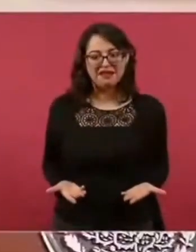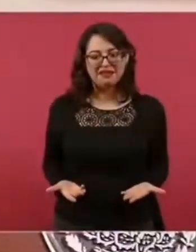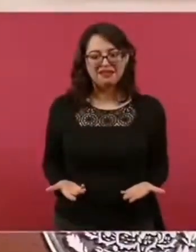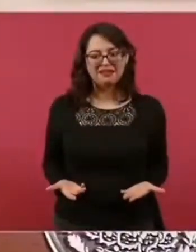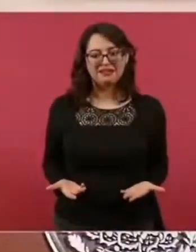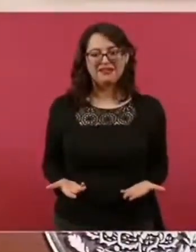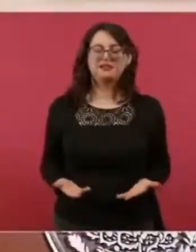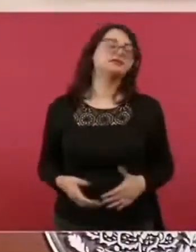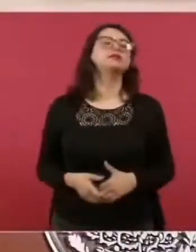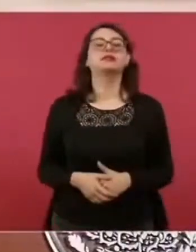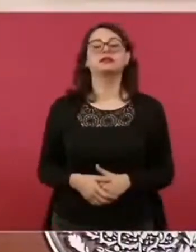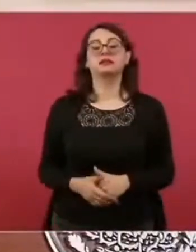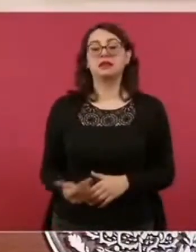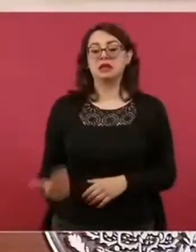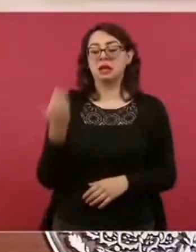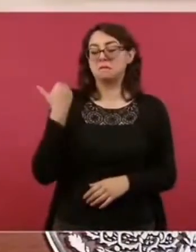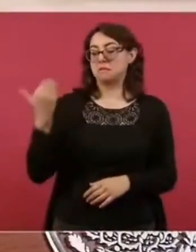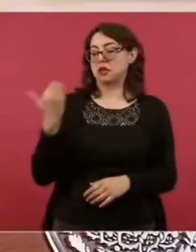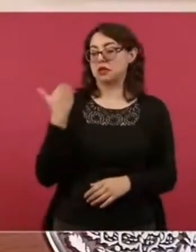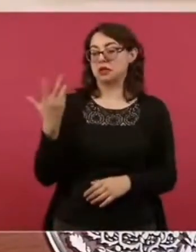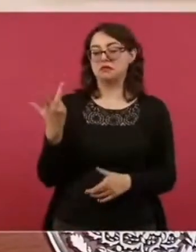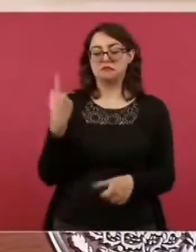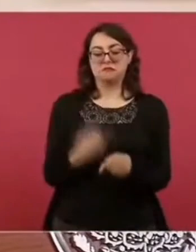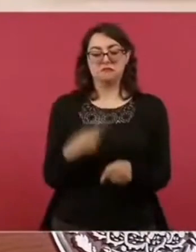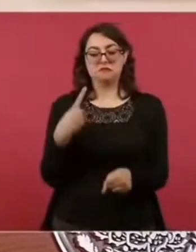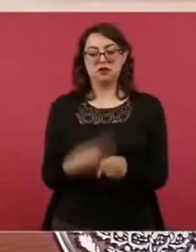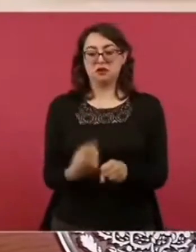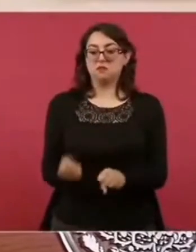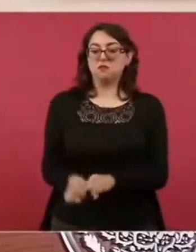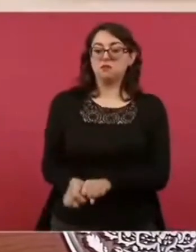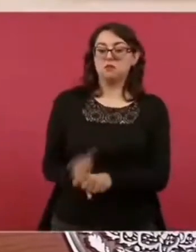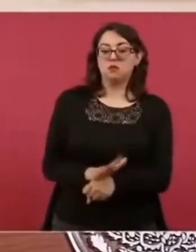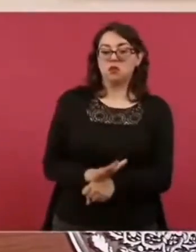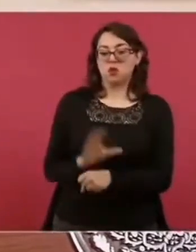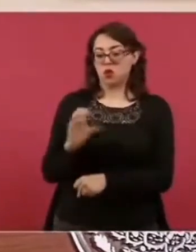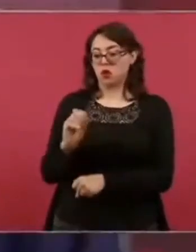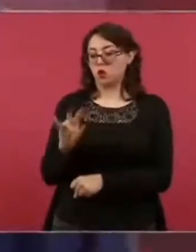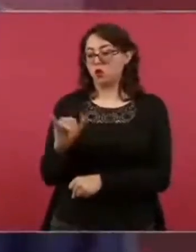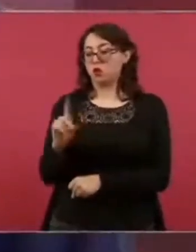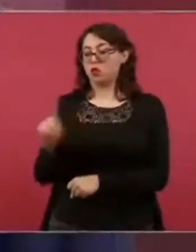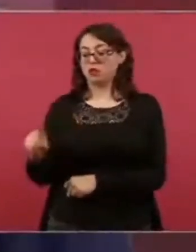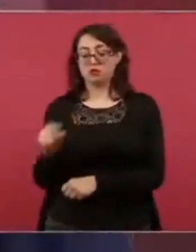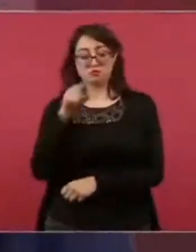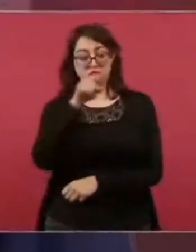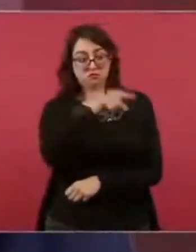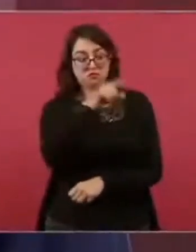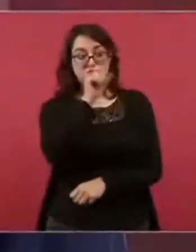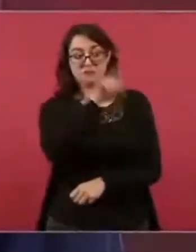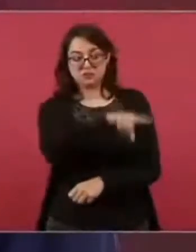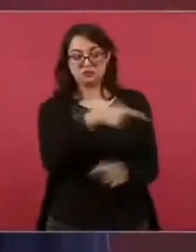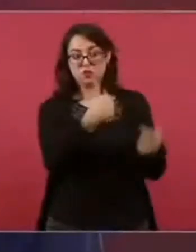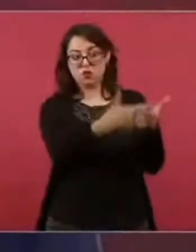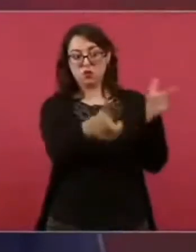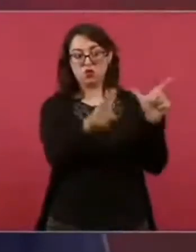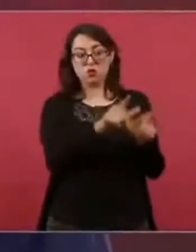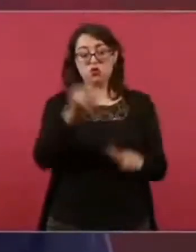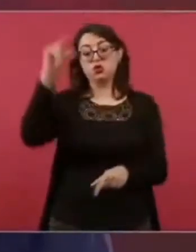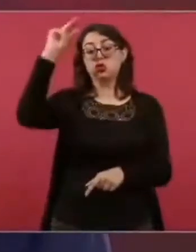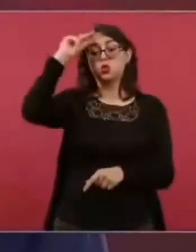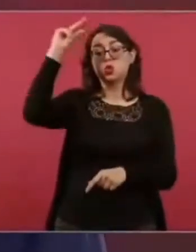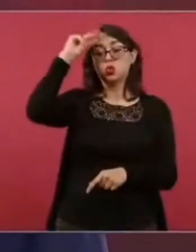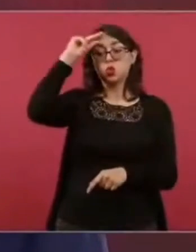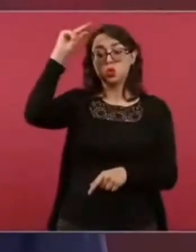me dio el COVID uno de estos científicos planteó de que era la oportunidad para que